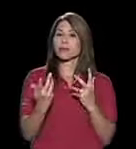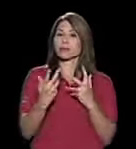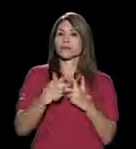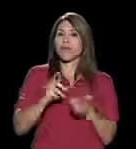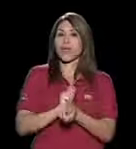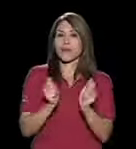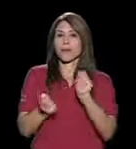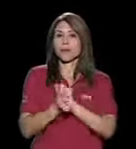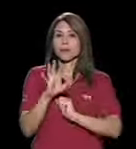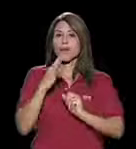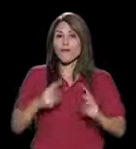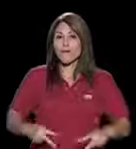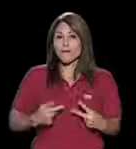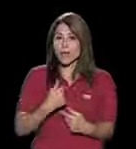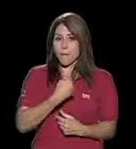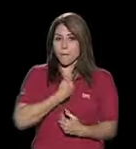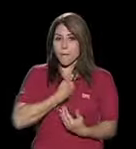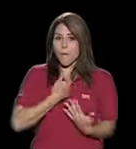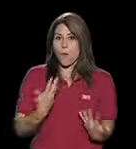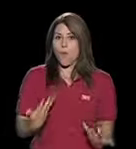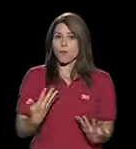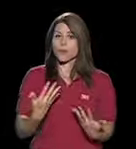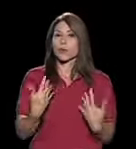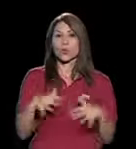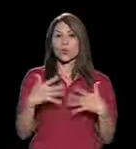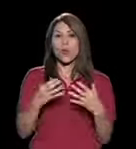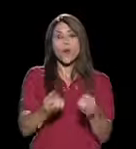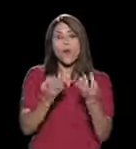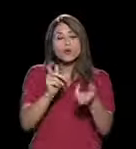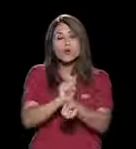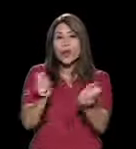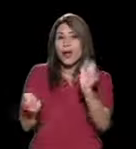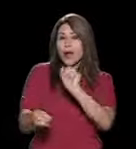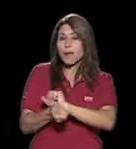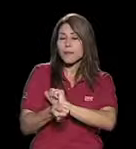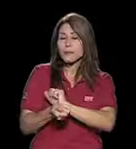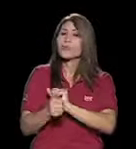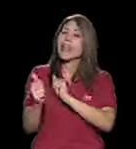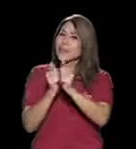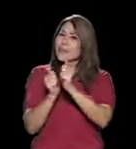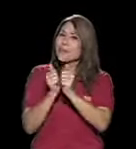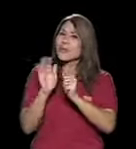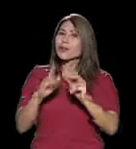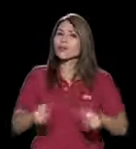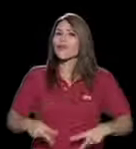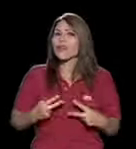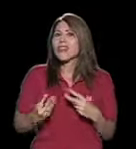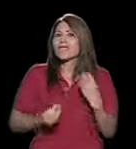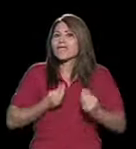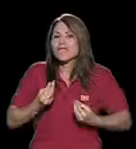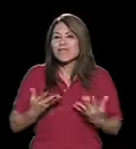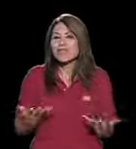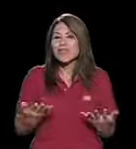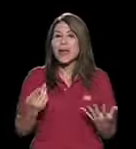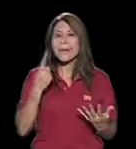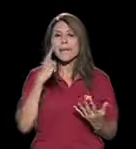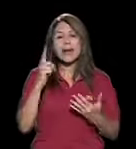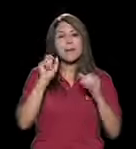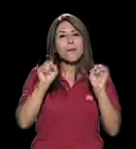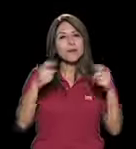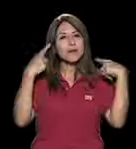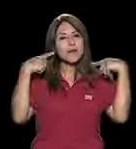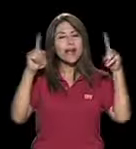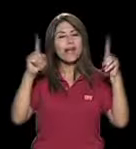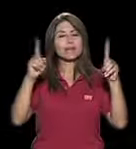fuerte, hay muchos cambios. ¿Qué tan importante ha sido esa constancia del deporte en su vida para crear equilibrio, verdad,